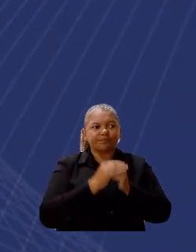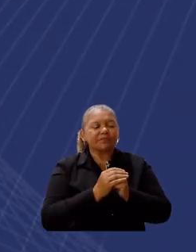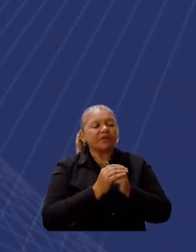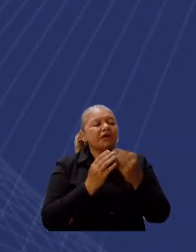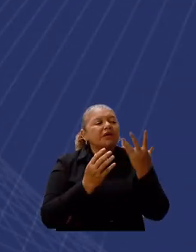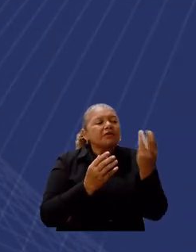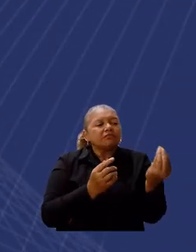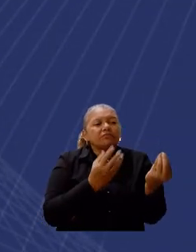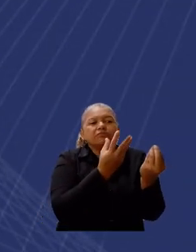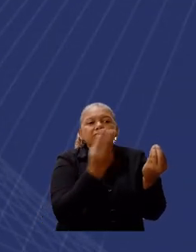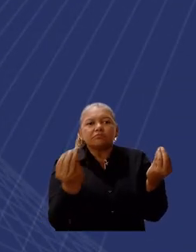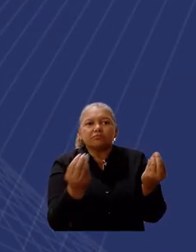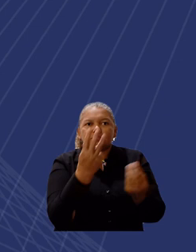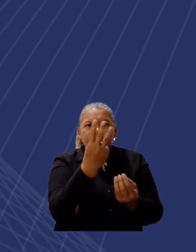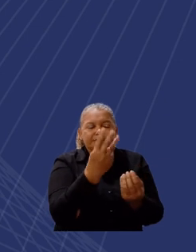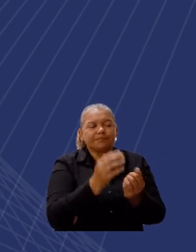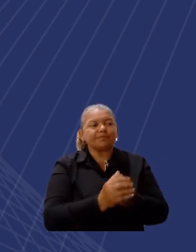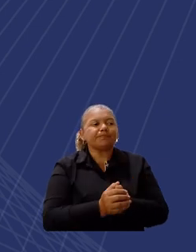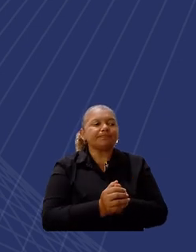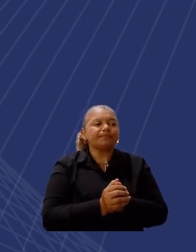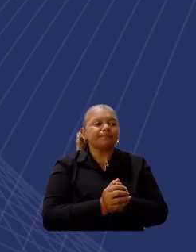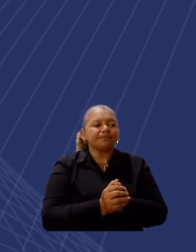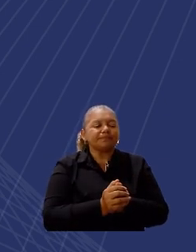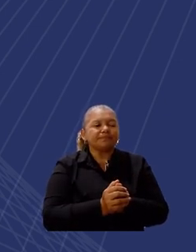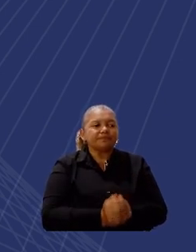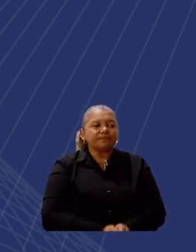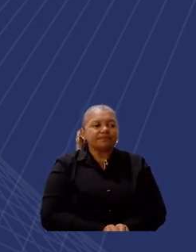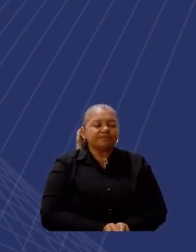consulta está abierta a tres grupos principales.